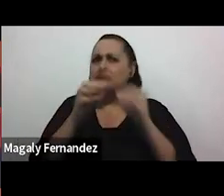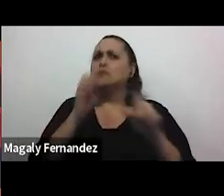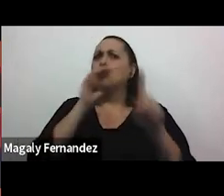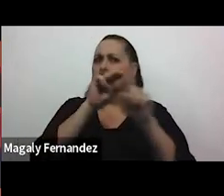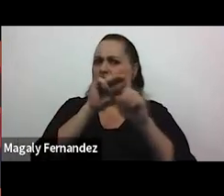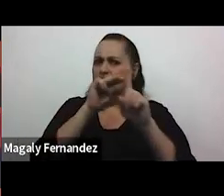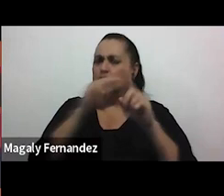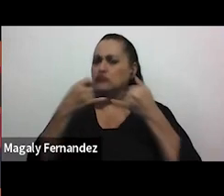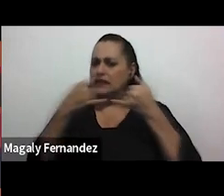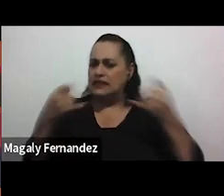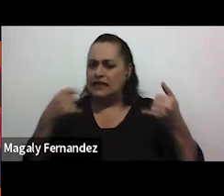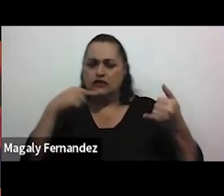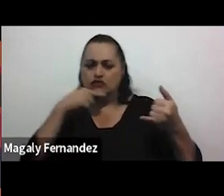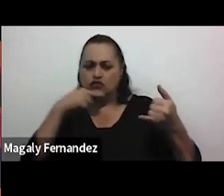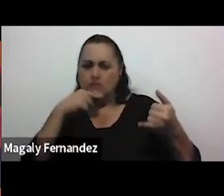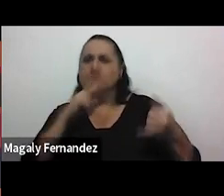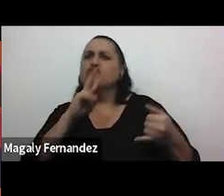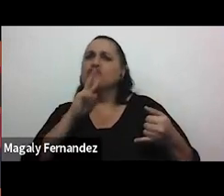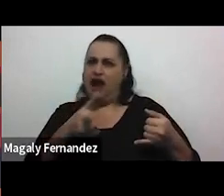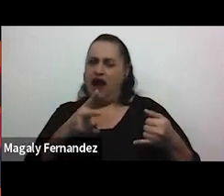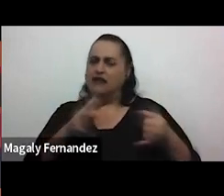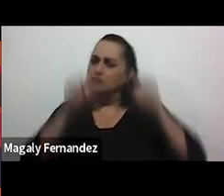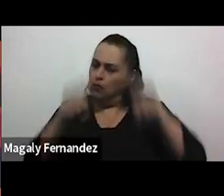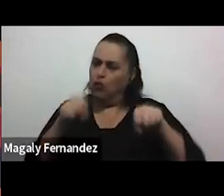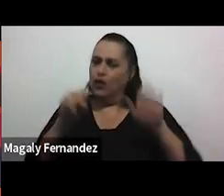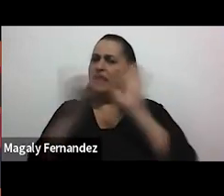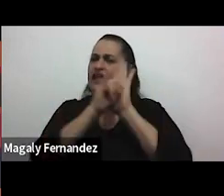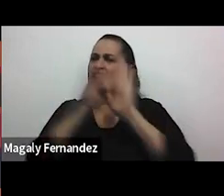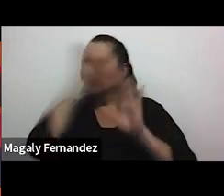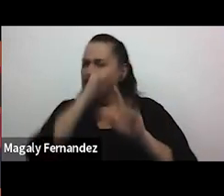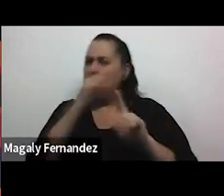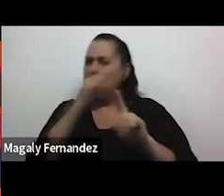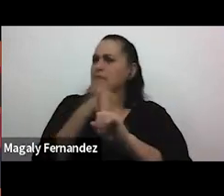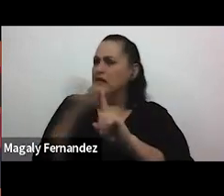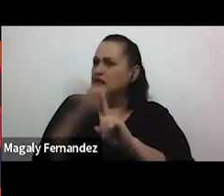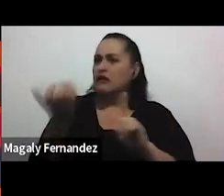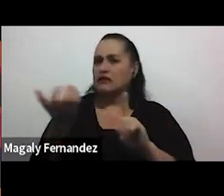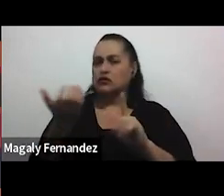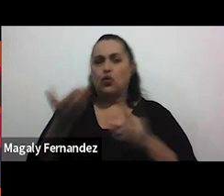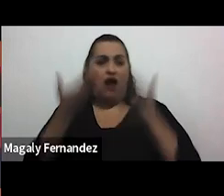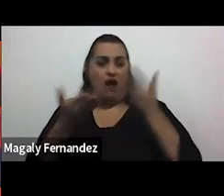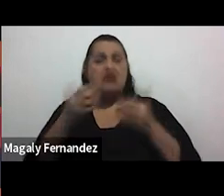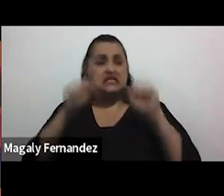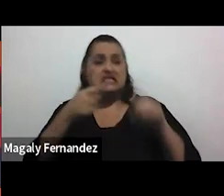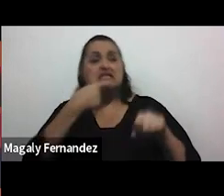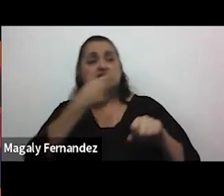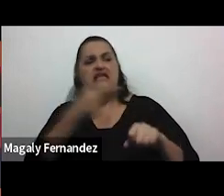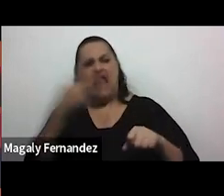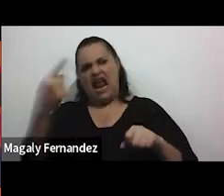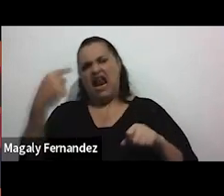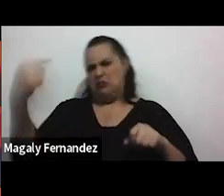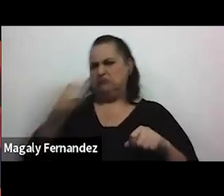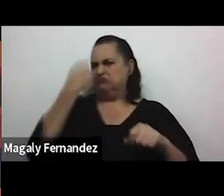reales. Que podamos identificar esas primeras señales de maltrato. Porque hay veces que sí, que me dicen bueno, a mí sí me insulta.